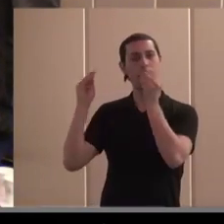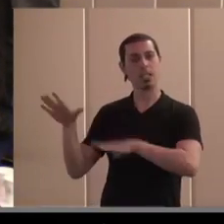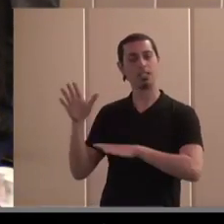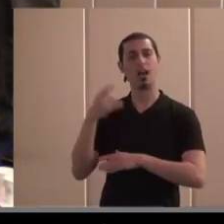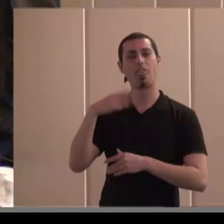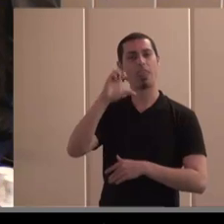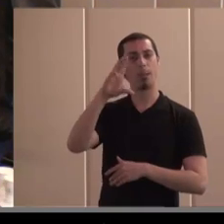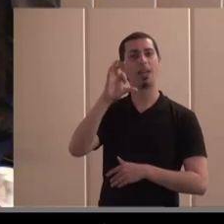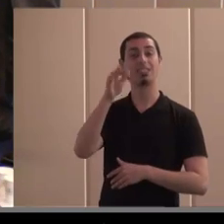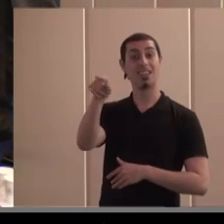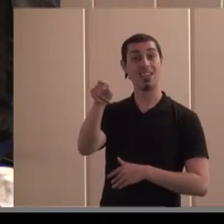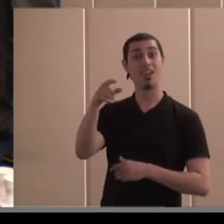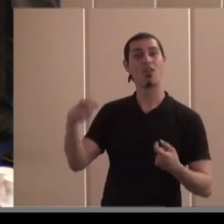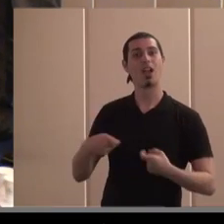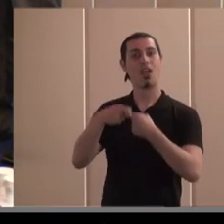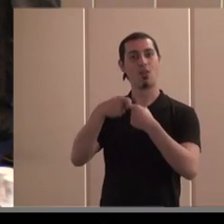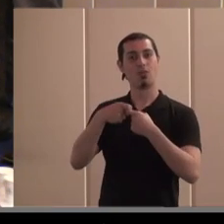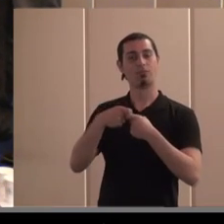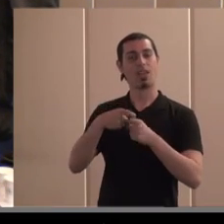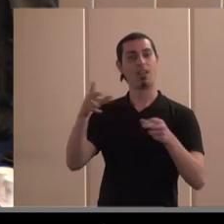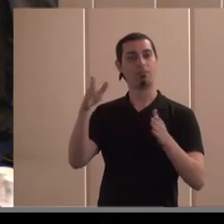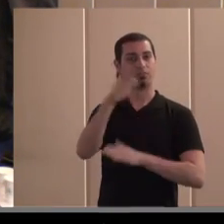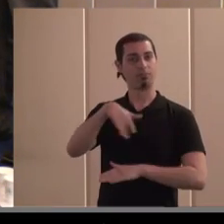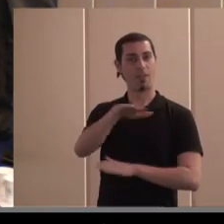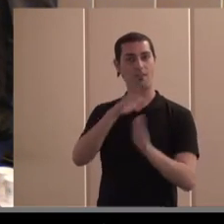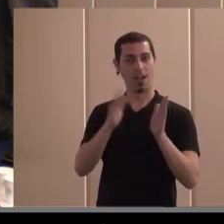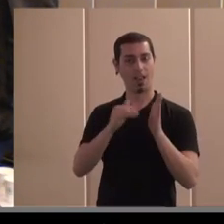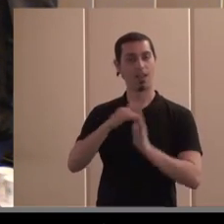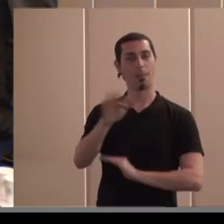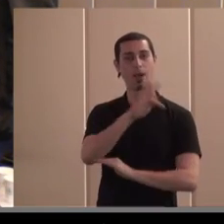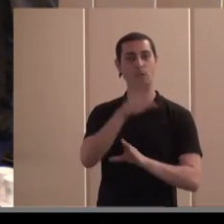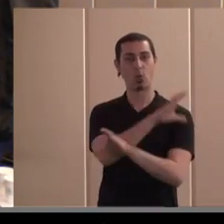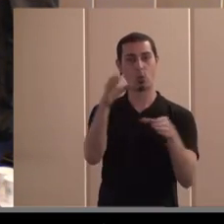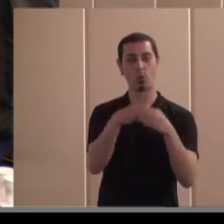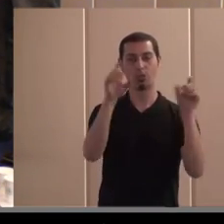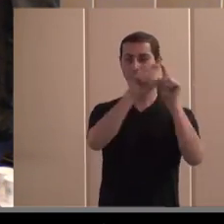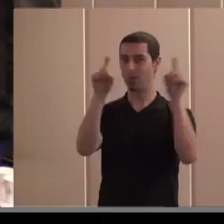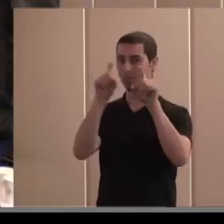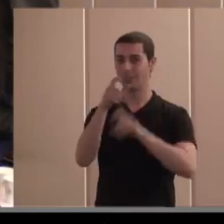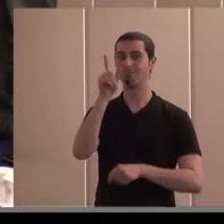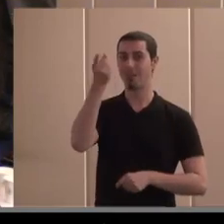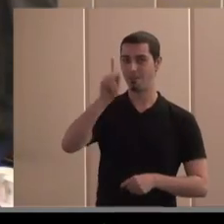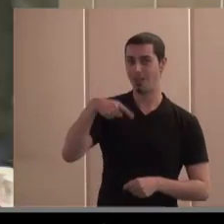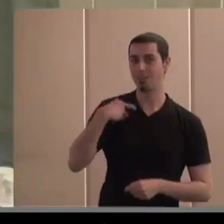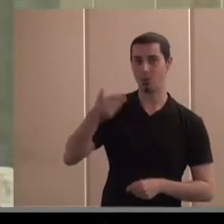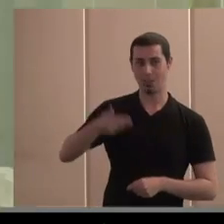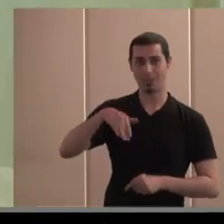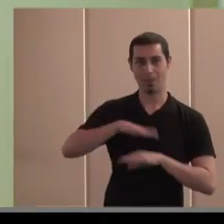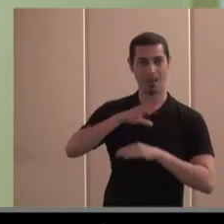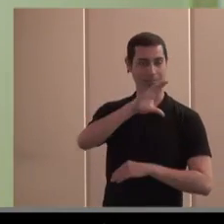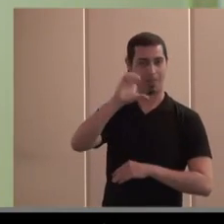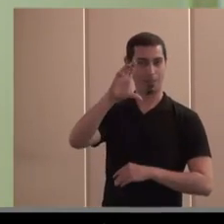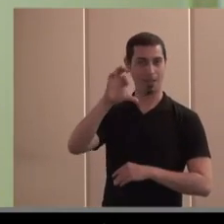autónomas que es la Confederación de Cooperativas de Valencia y además a uno de los grupos empresariales que es la otra pata importante de socios de CEPES